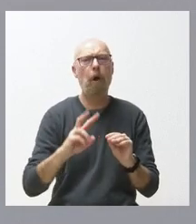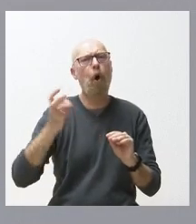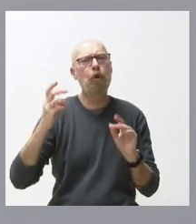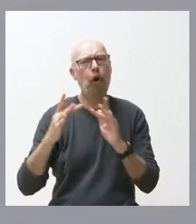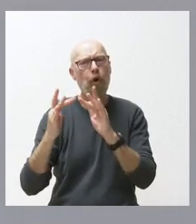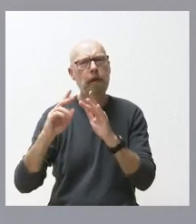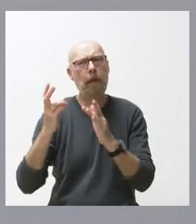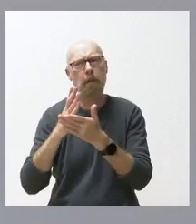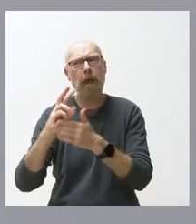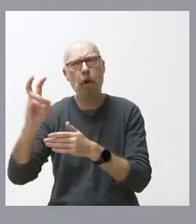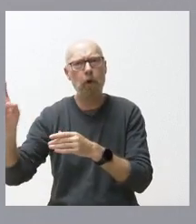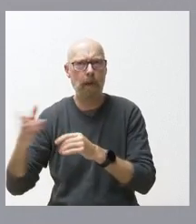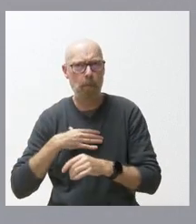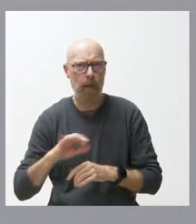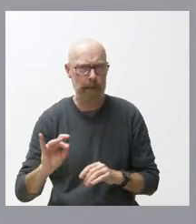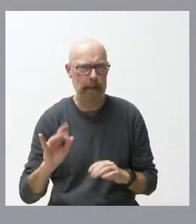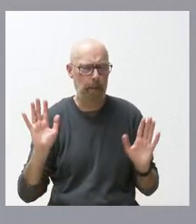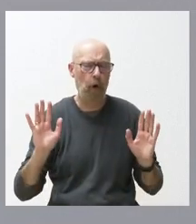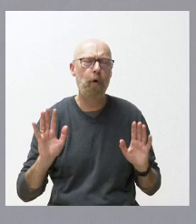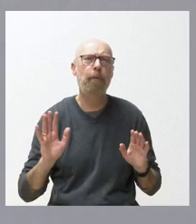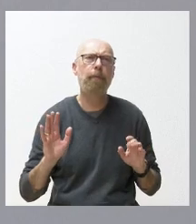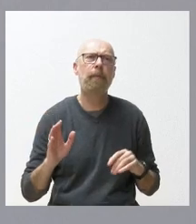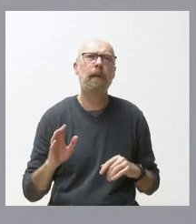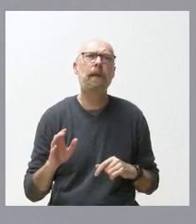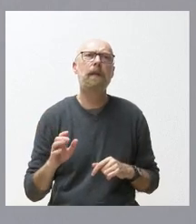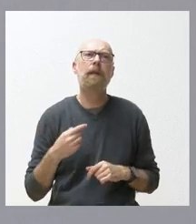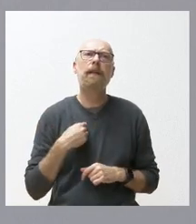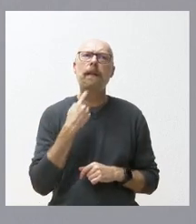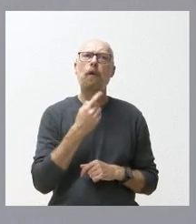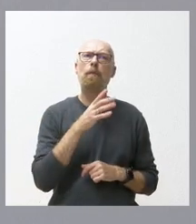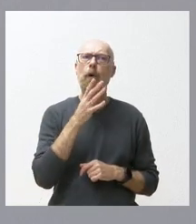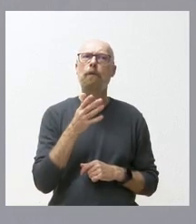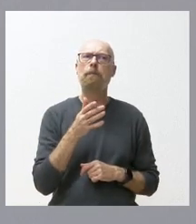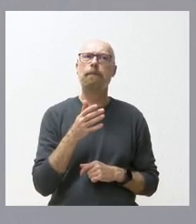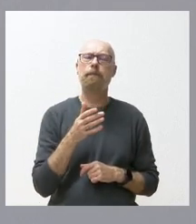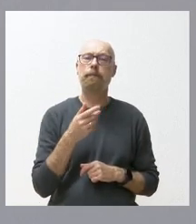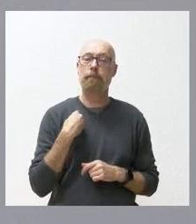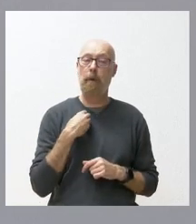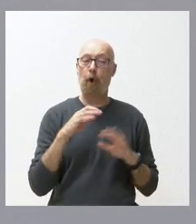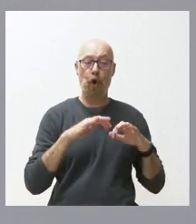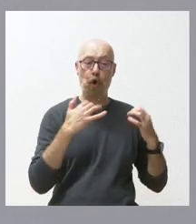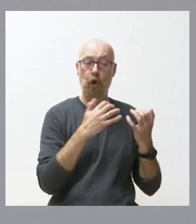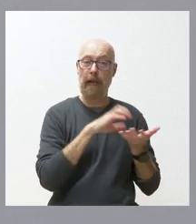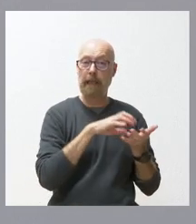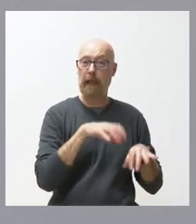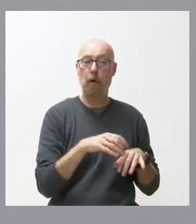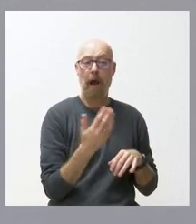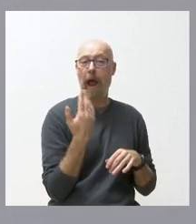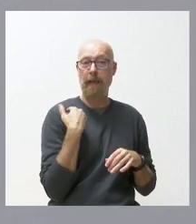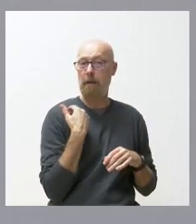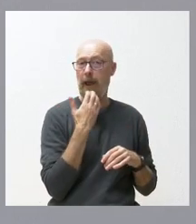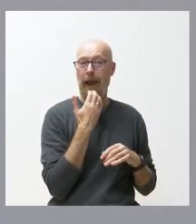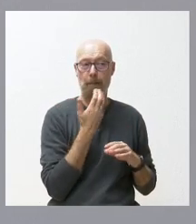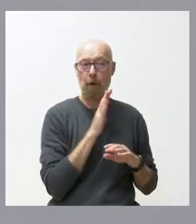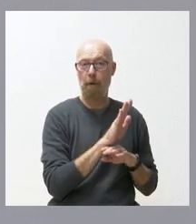porque igual que decía que es muy valorable que las cortes de Castilla y León han sido ayer un ejemplo para otros